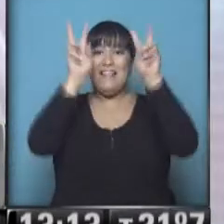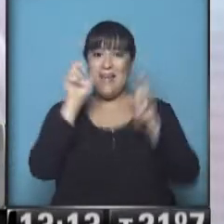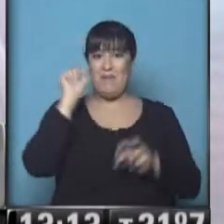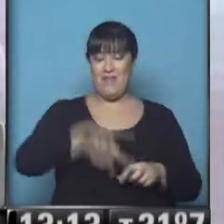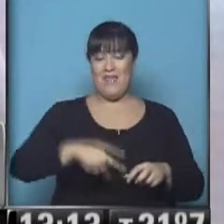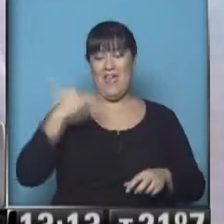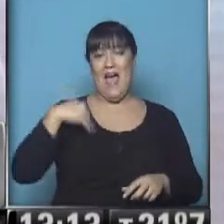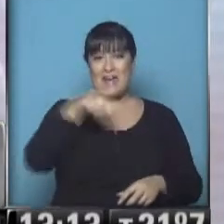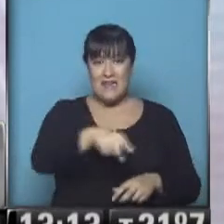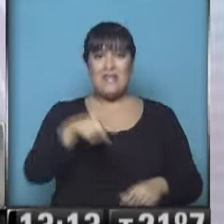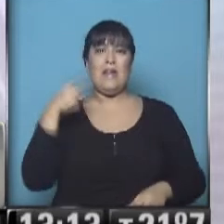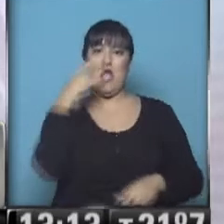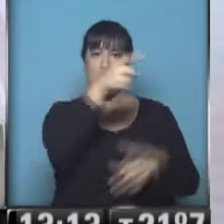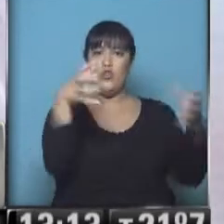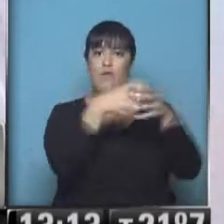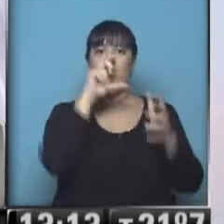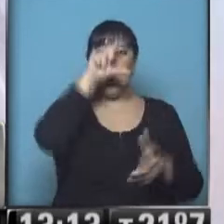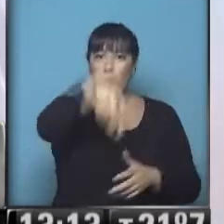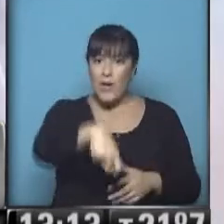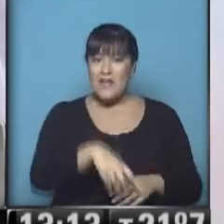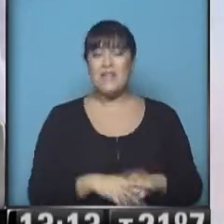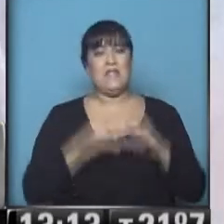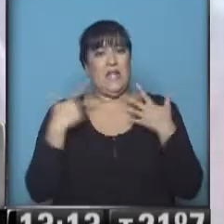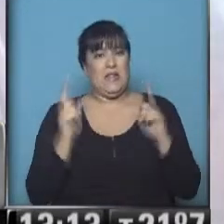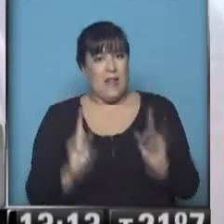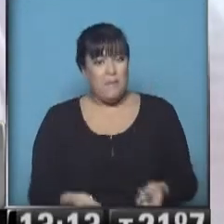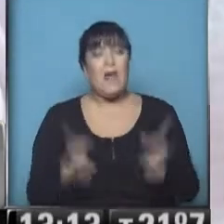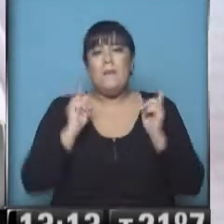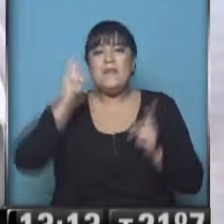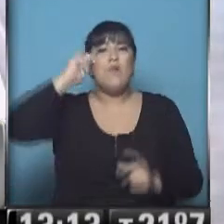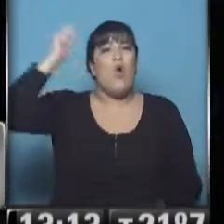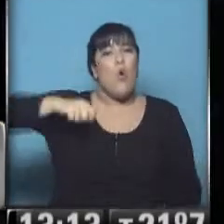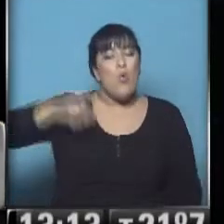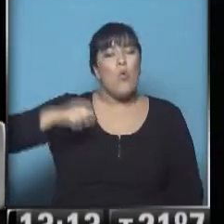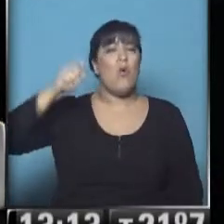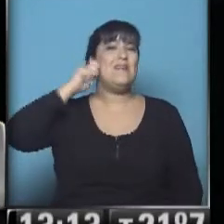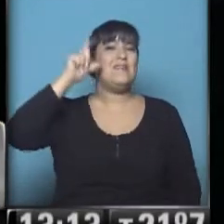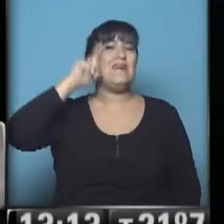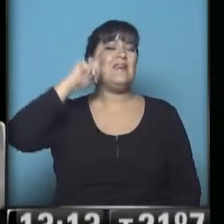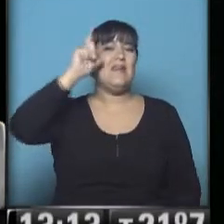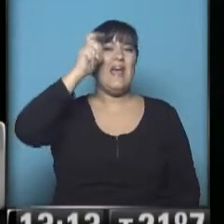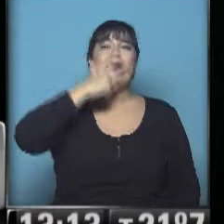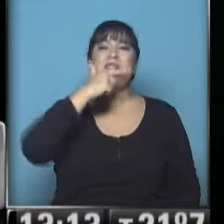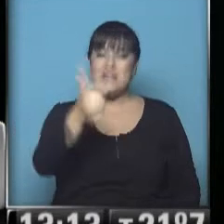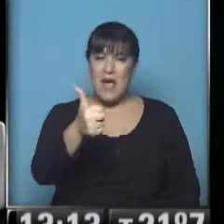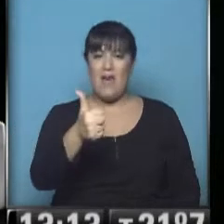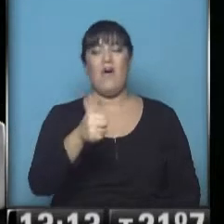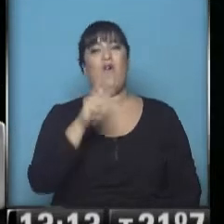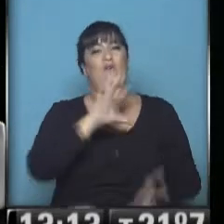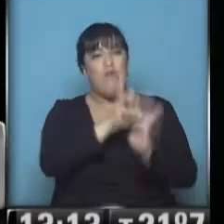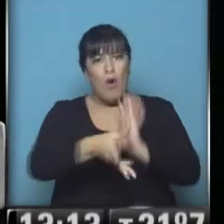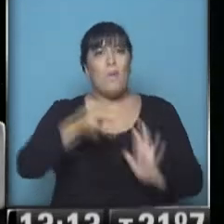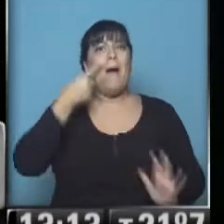contra los fondos buitre y obviamente el fallo que ha dictaminado que se ponga de alguna manera en riesgo la